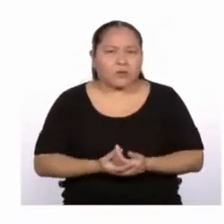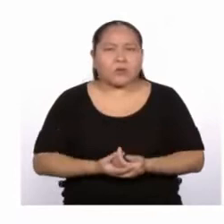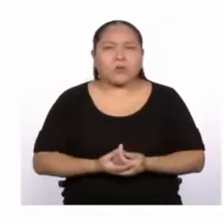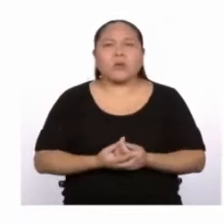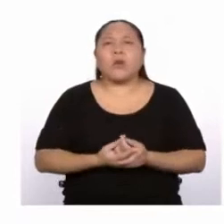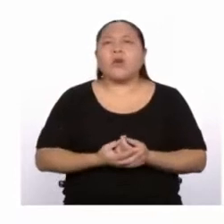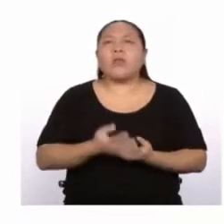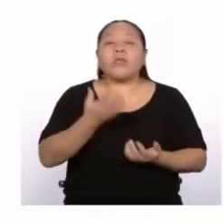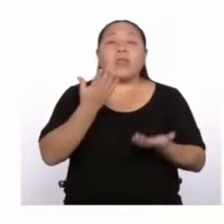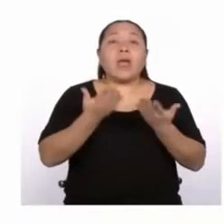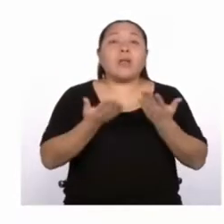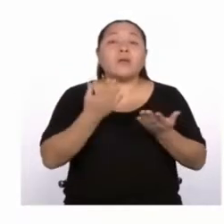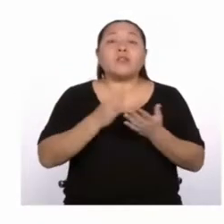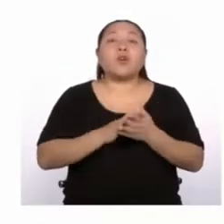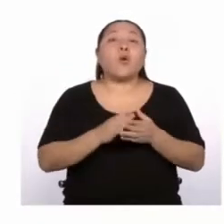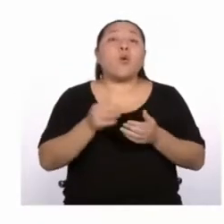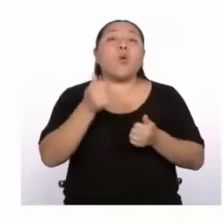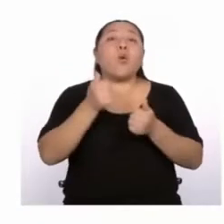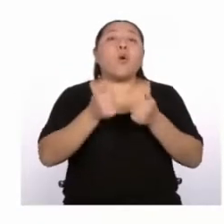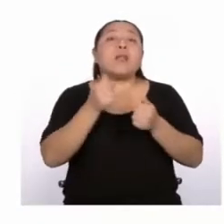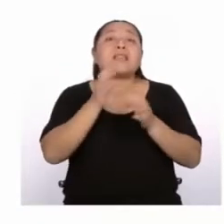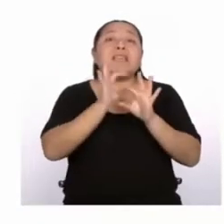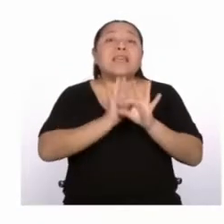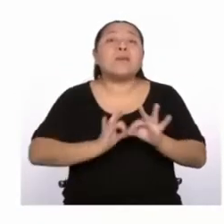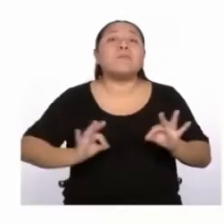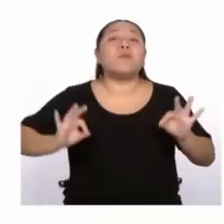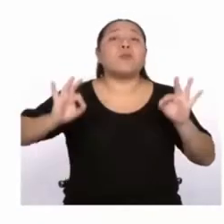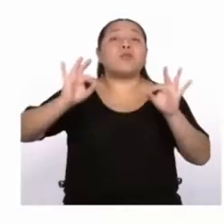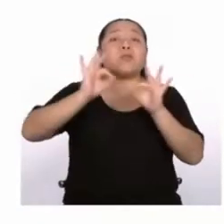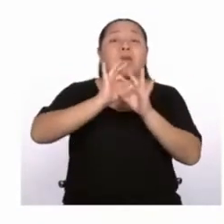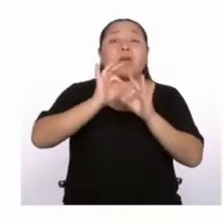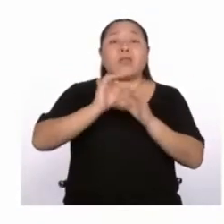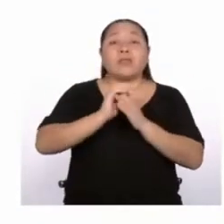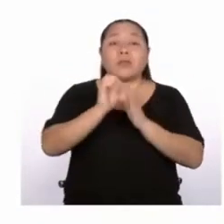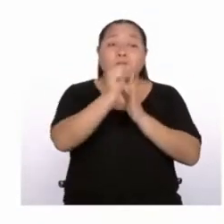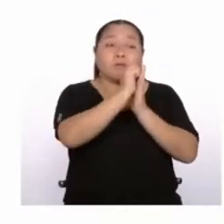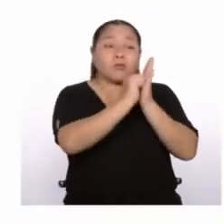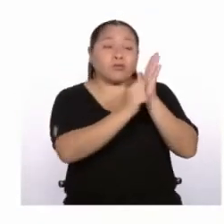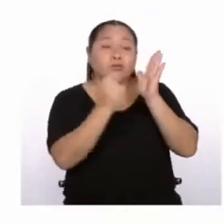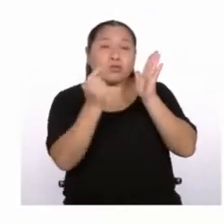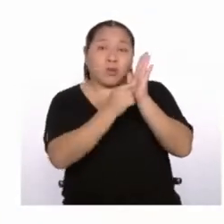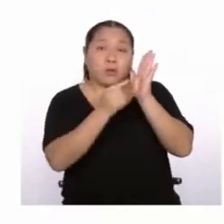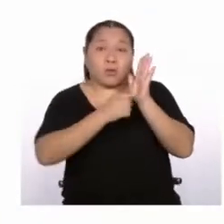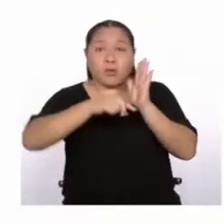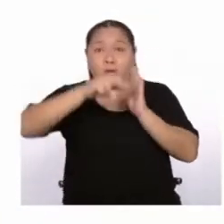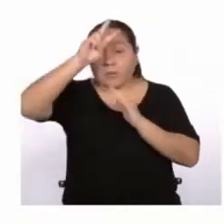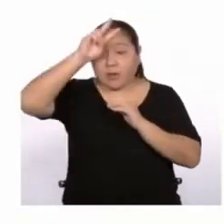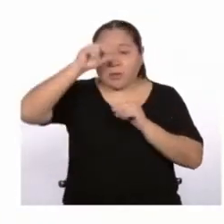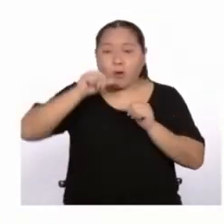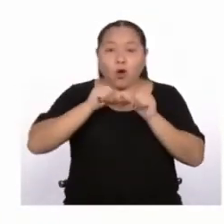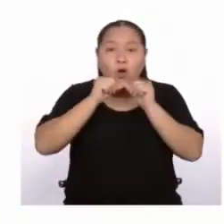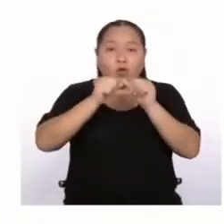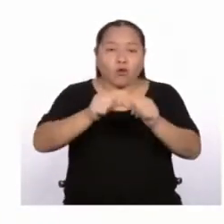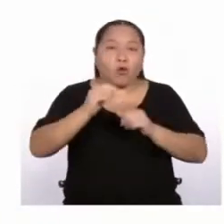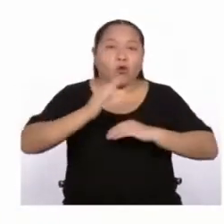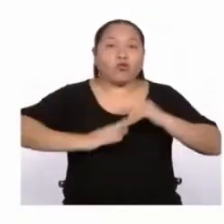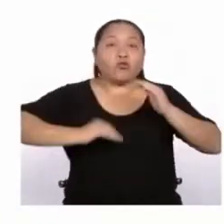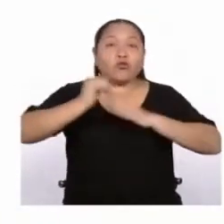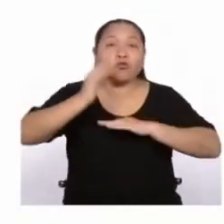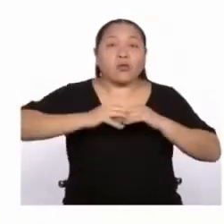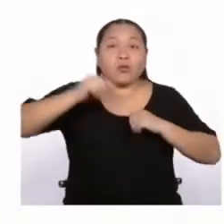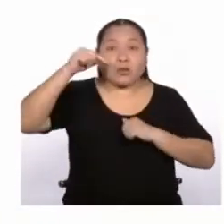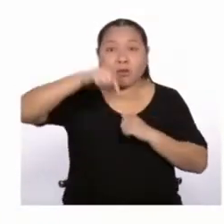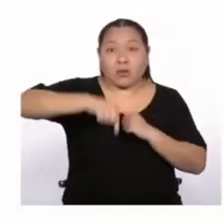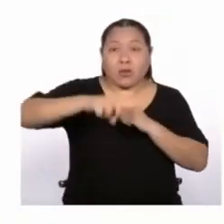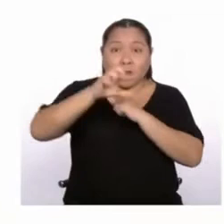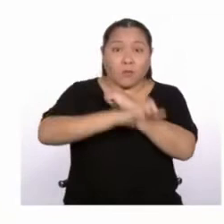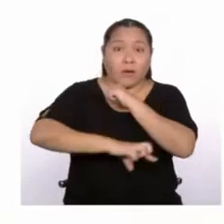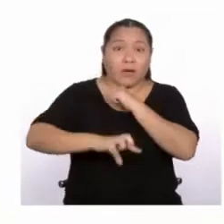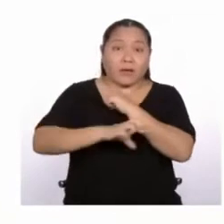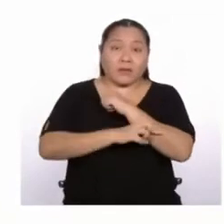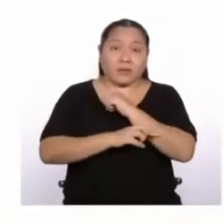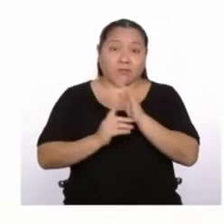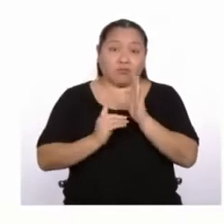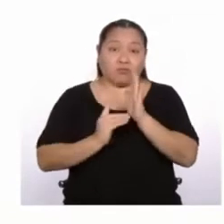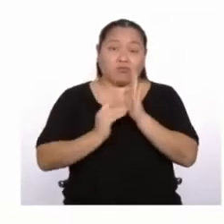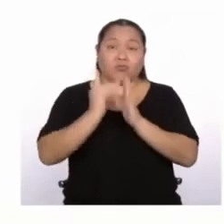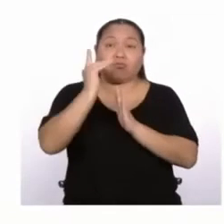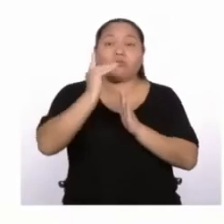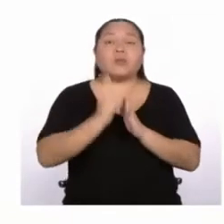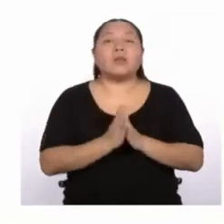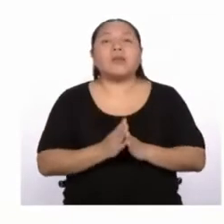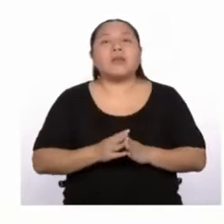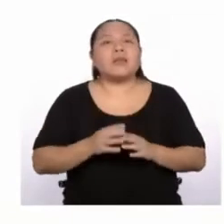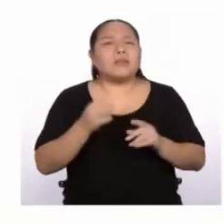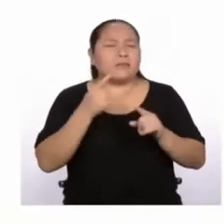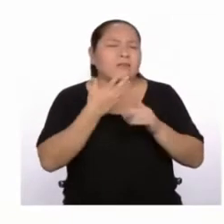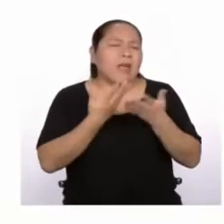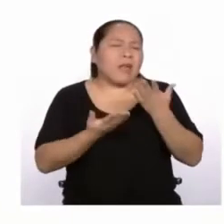¿cuán importantes han sido los símbolos patrios para seguir construyéndonos como país? Seguro que encontraremos diferentes respuestas